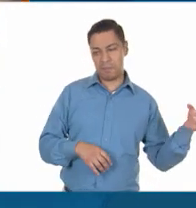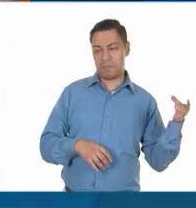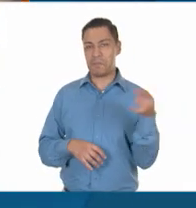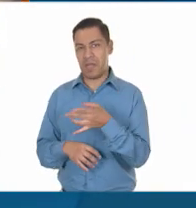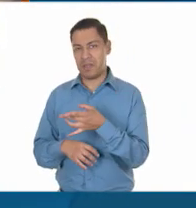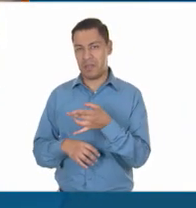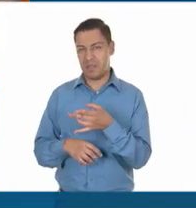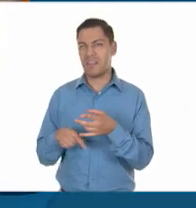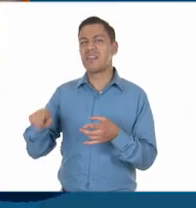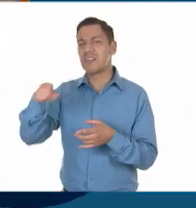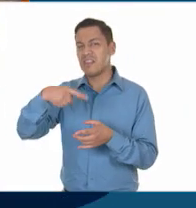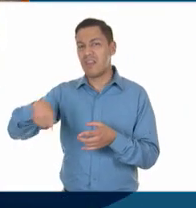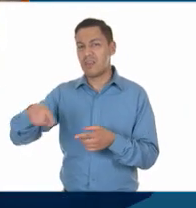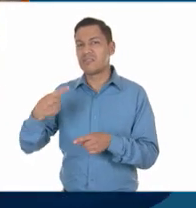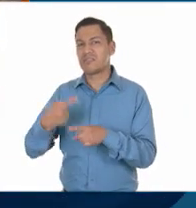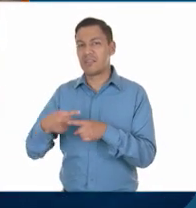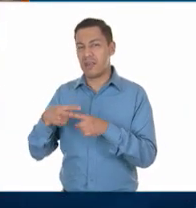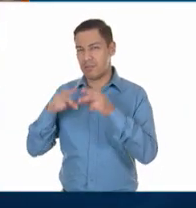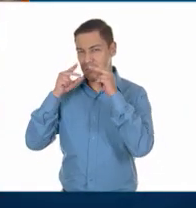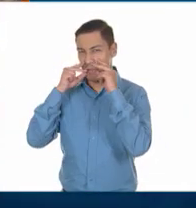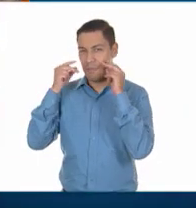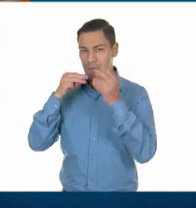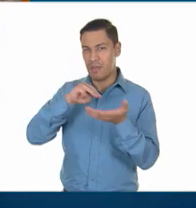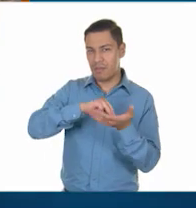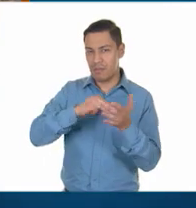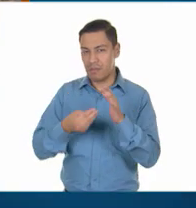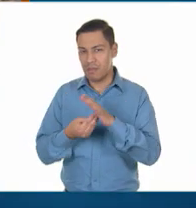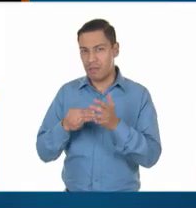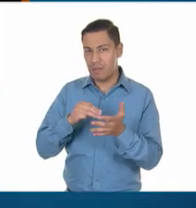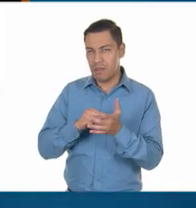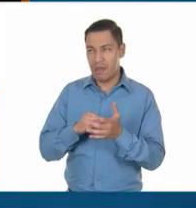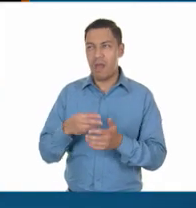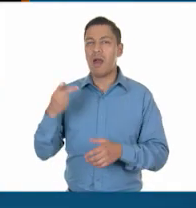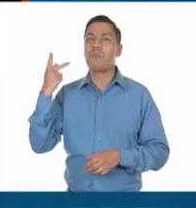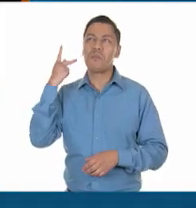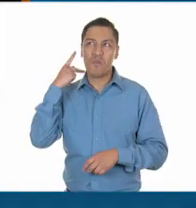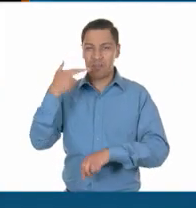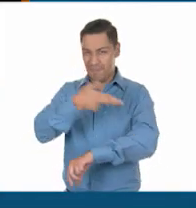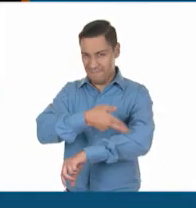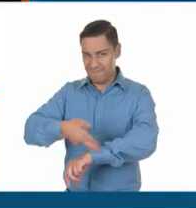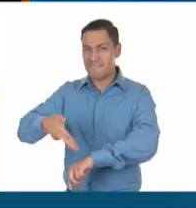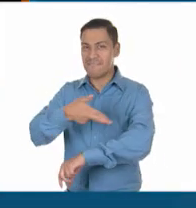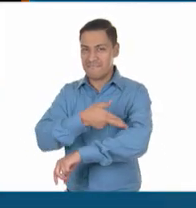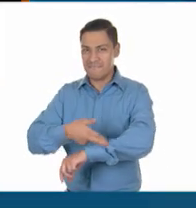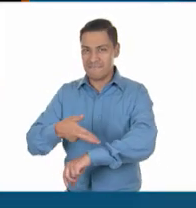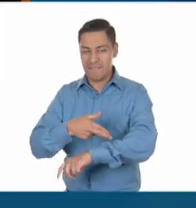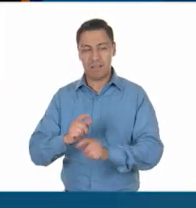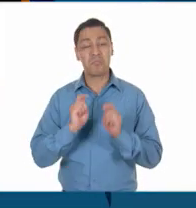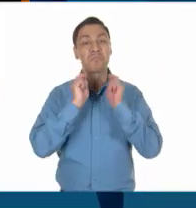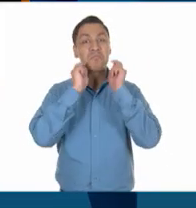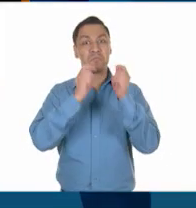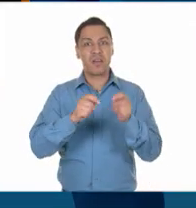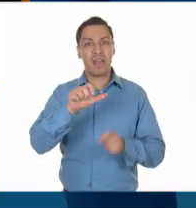convencionistas con una estrategia militar y política. Encomendó a Álvaro Obregón la